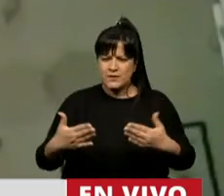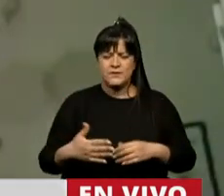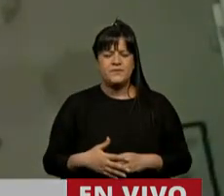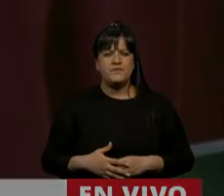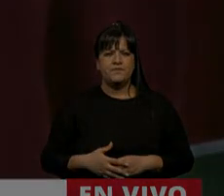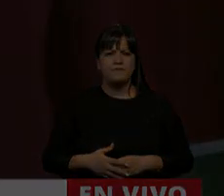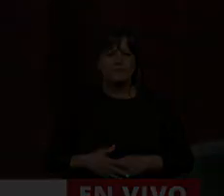Gracias, diputado. Gracias, diputado.